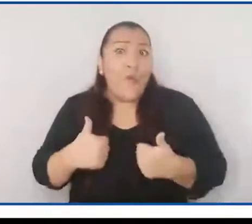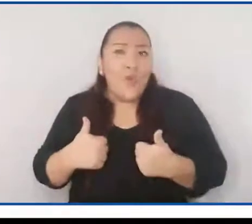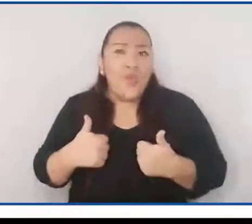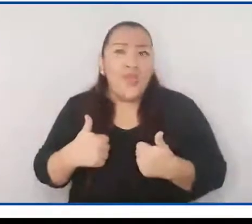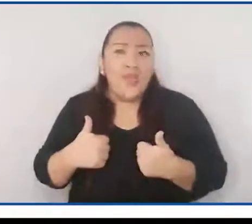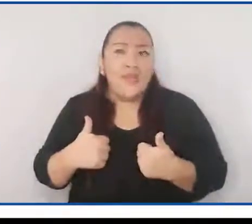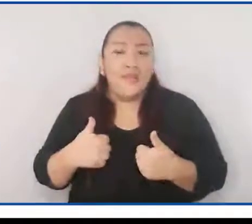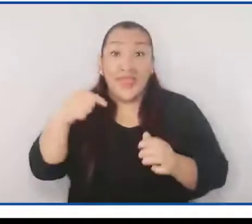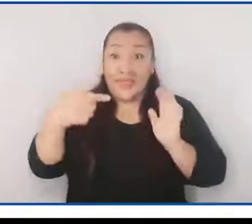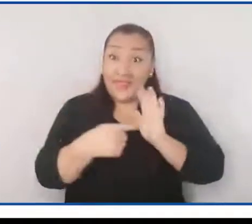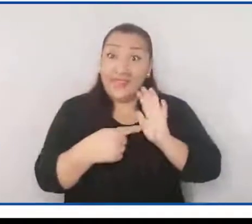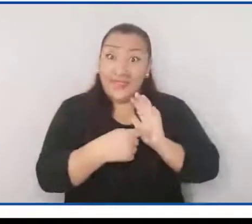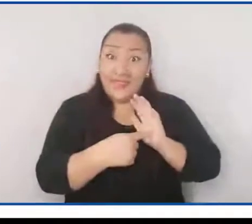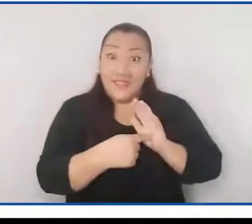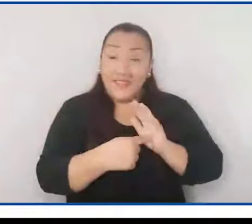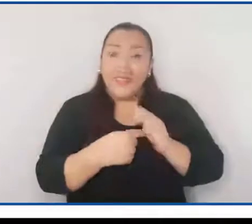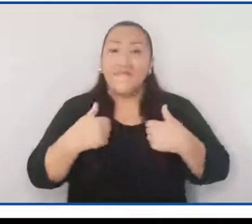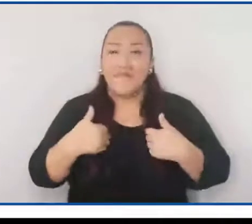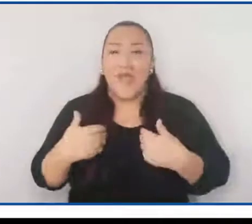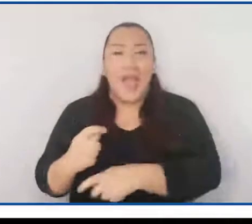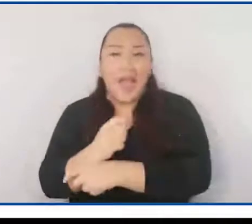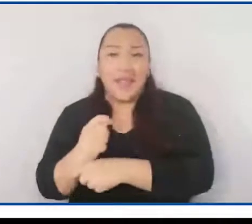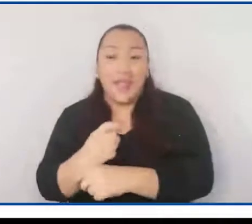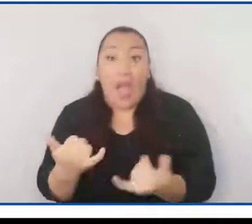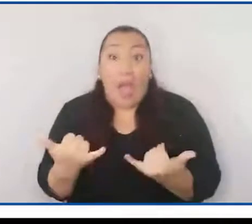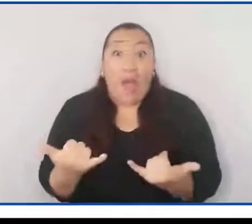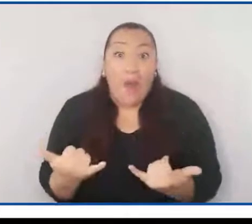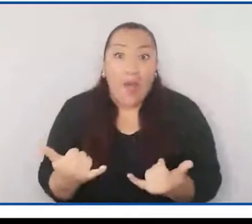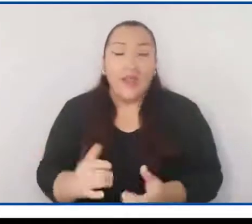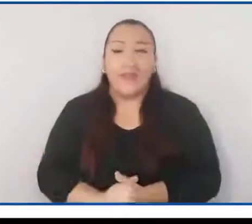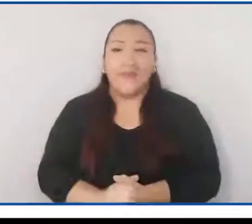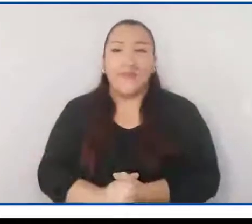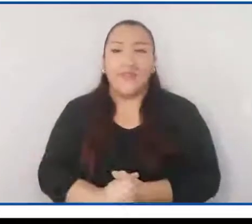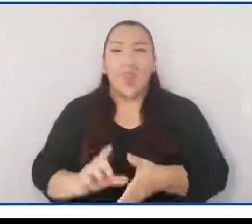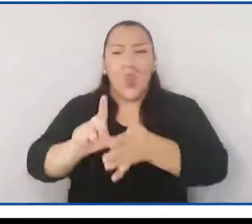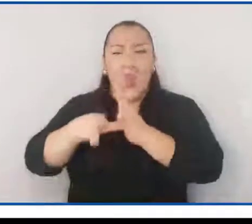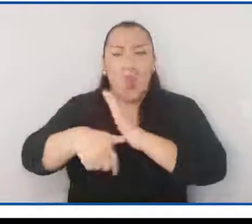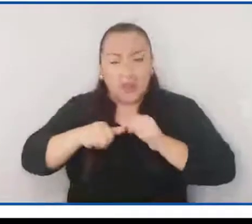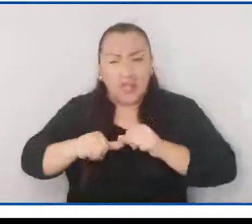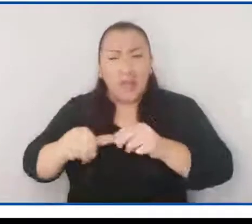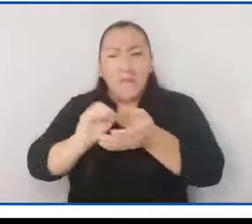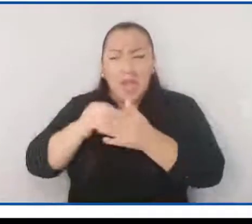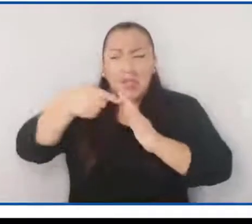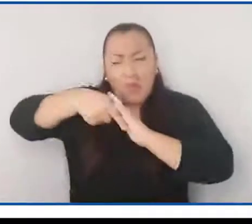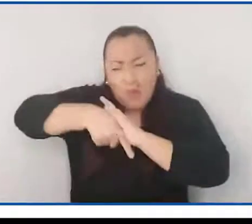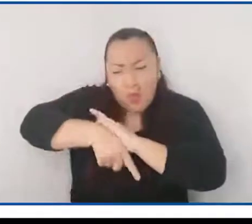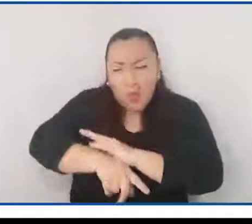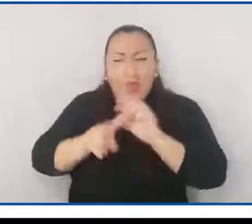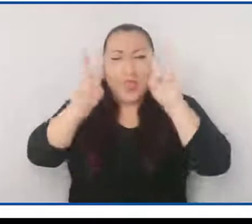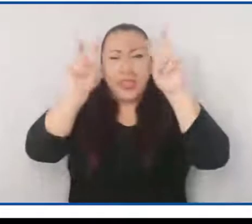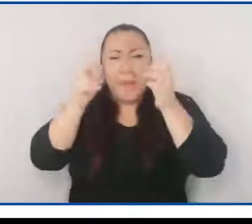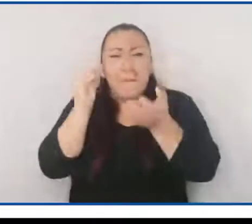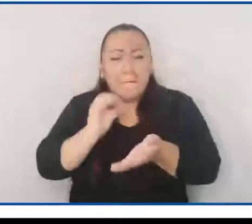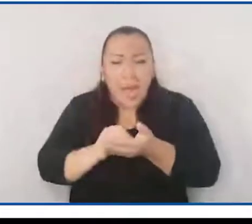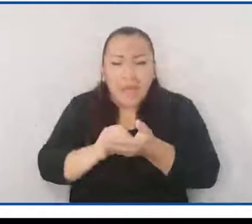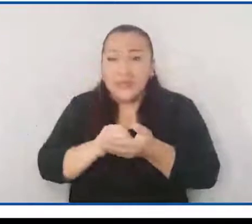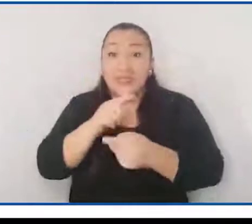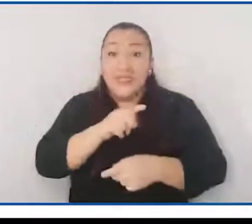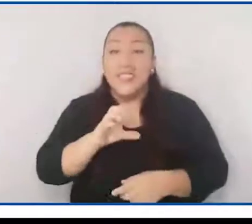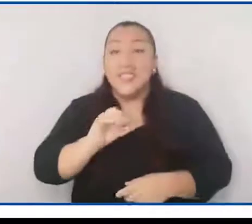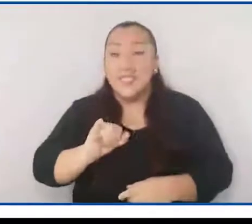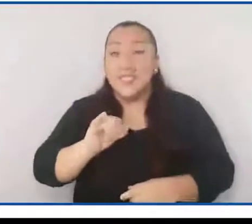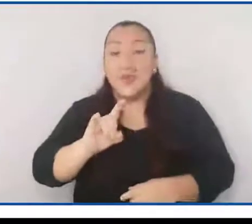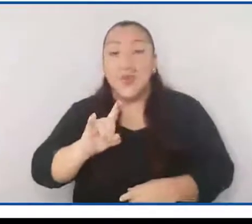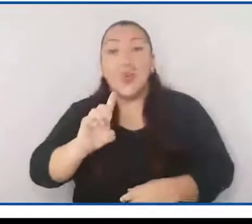¡Muy bien! Esta fue nuestra actividad del día. Seguiremos profundizando en el tema de la